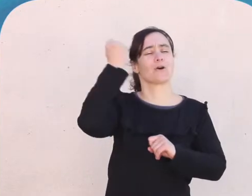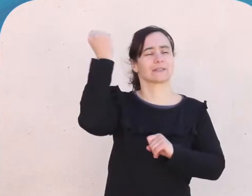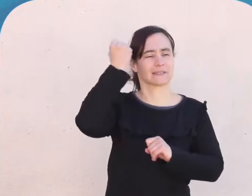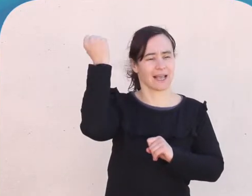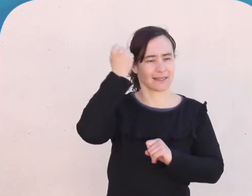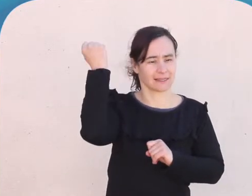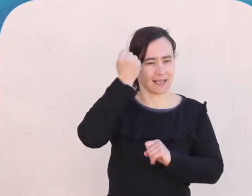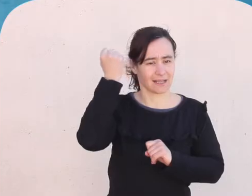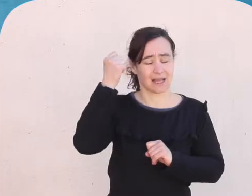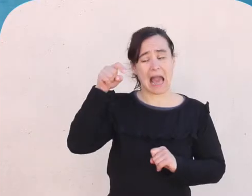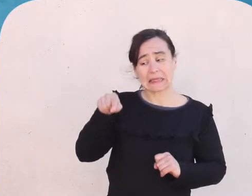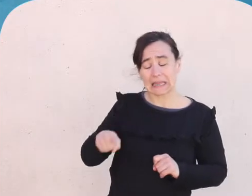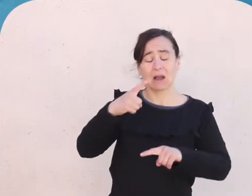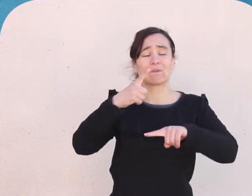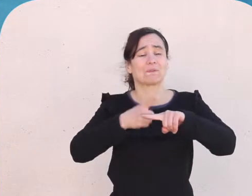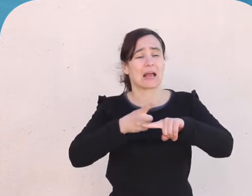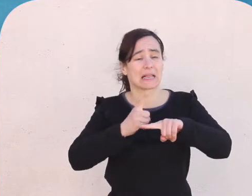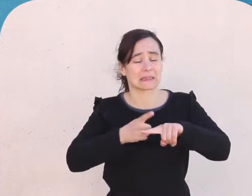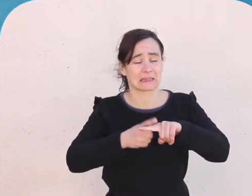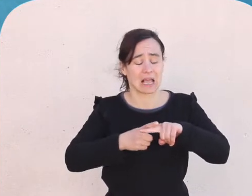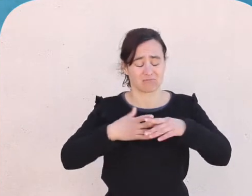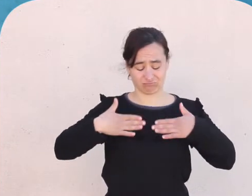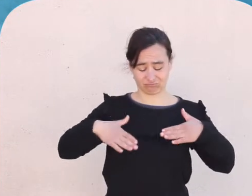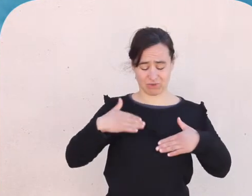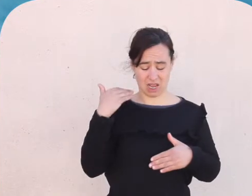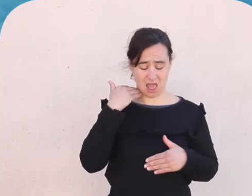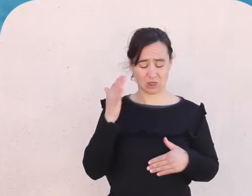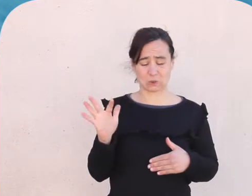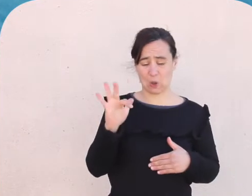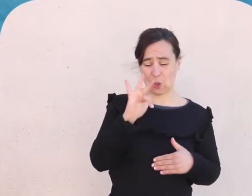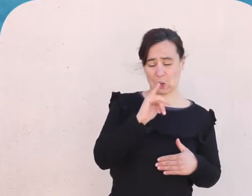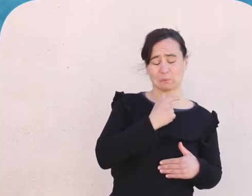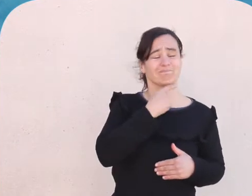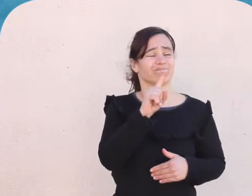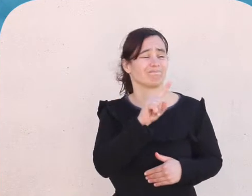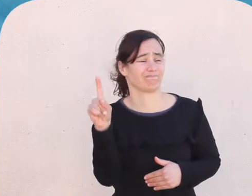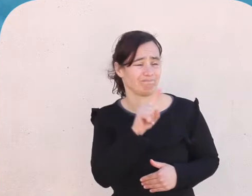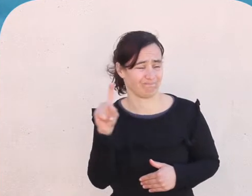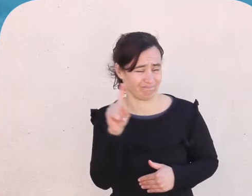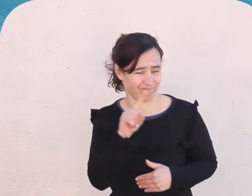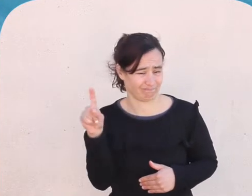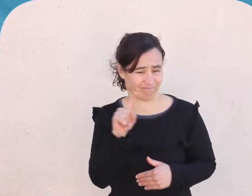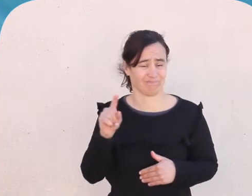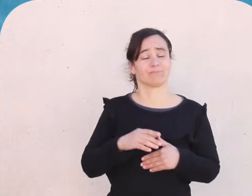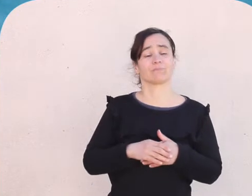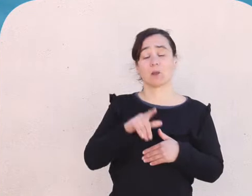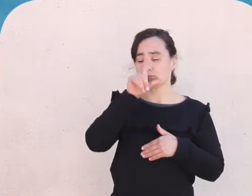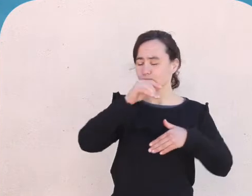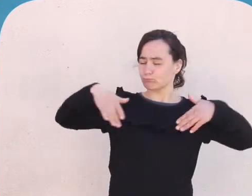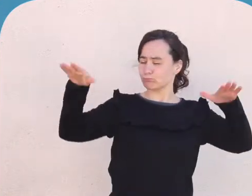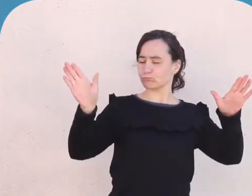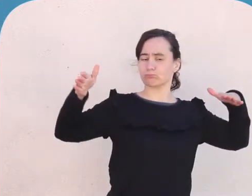importantes. Y, para esta fiesta, no quería estar toda de gris como todos los días.